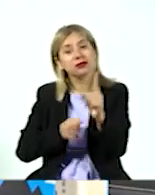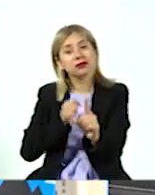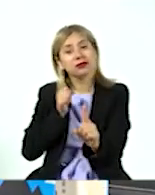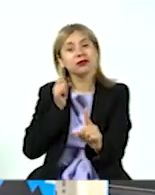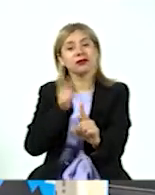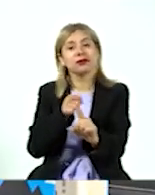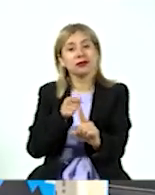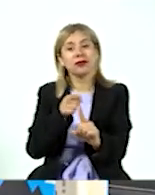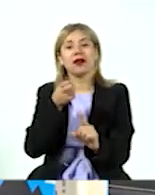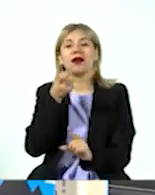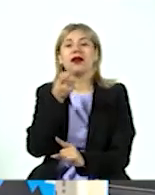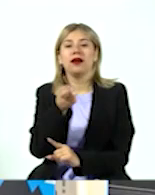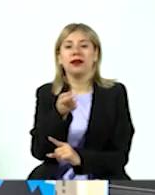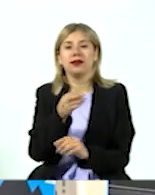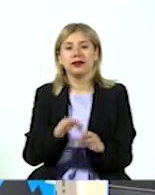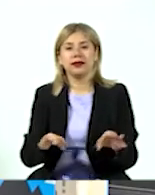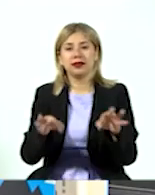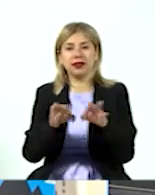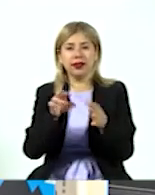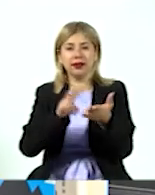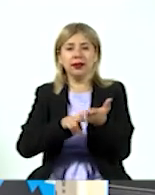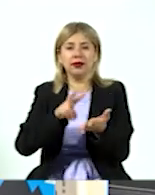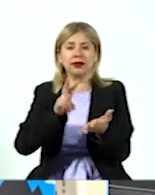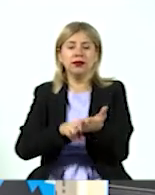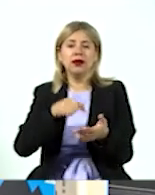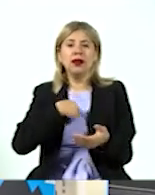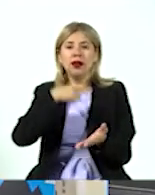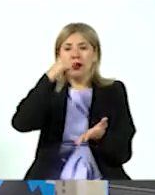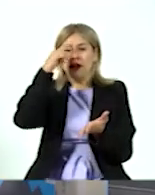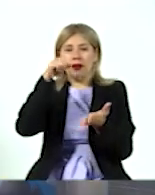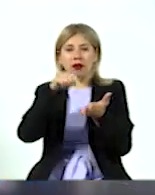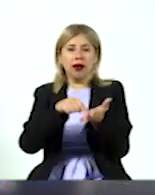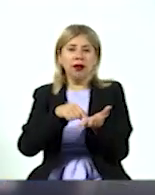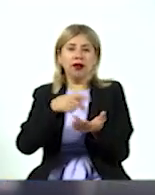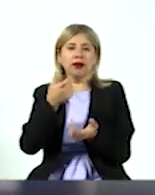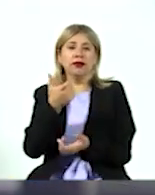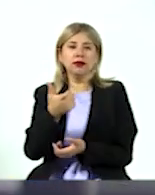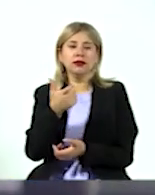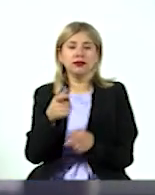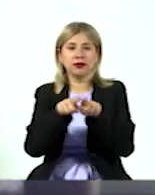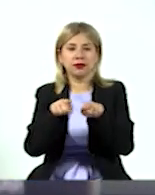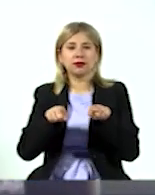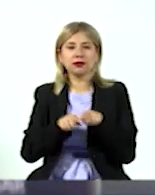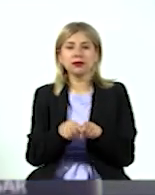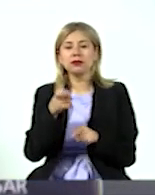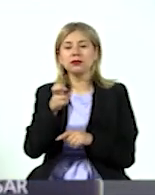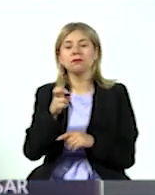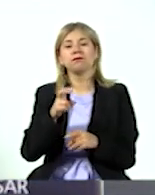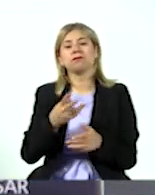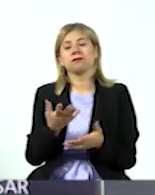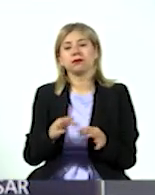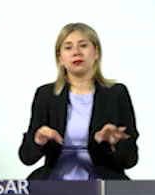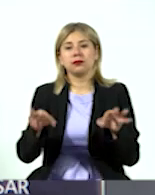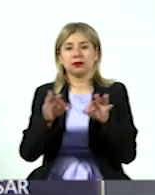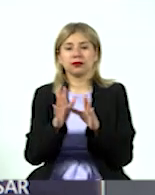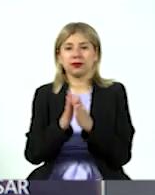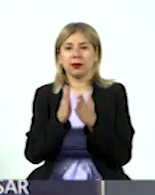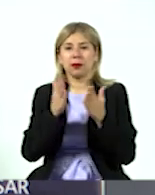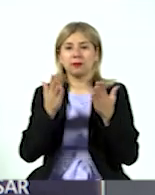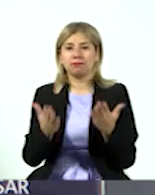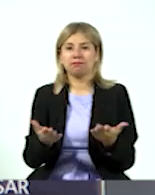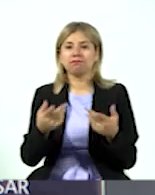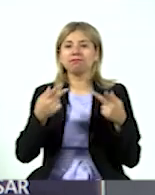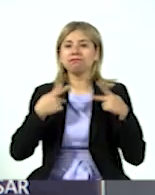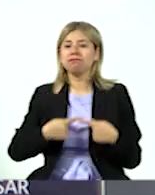eso es una riqueza, me parece que, y por supuesto, el dinero es una riqueza, y en el libro hablo de eso, de que